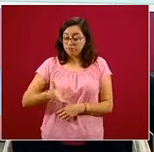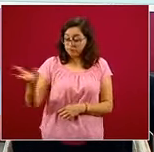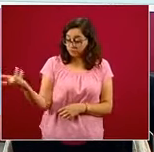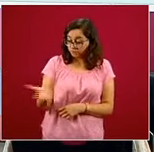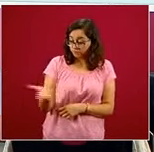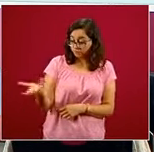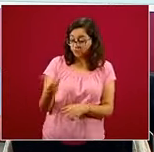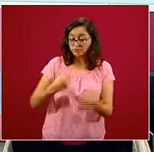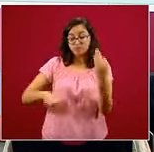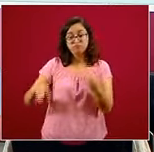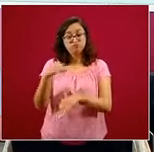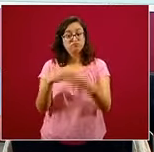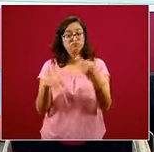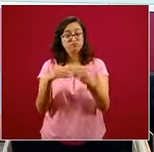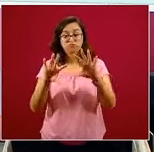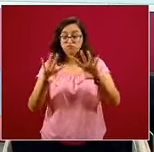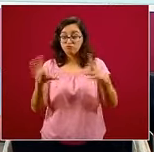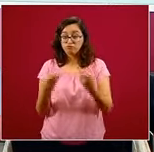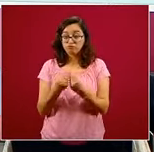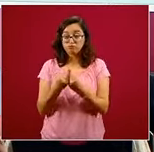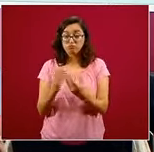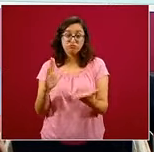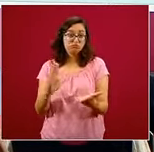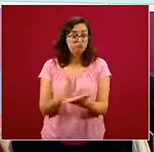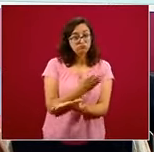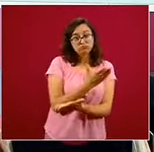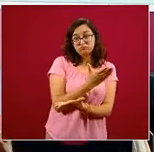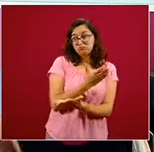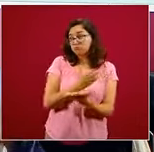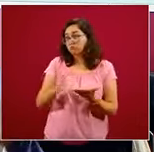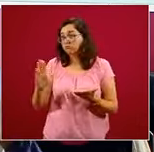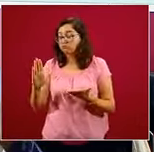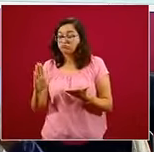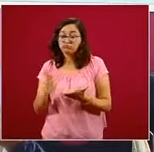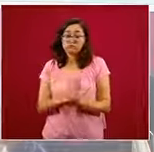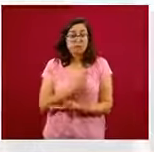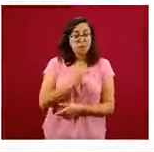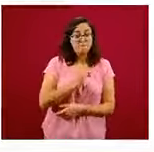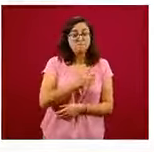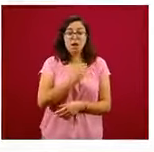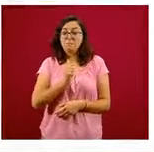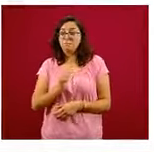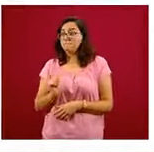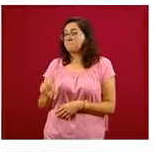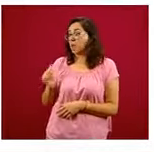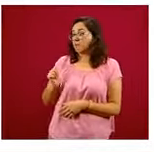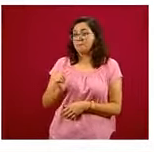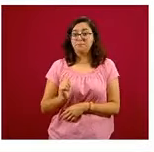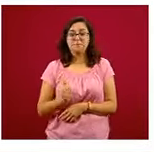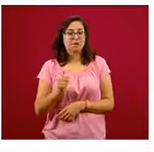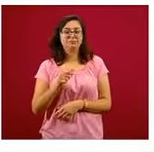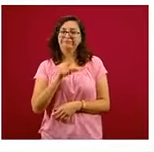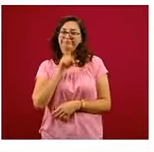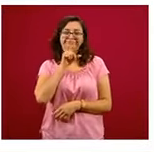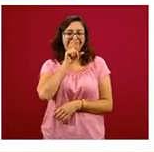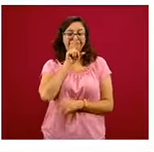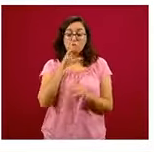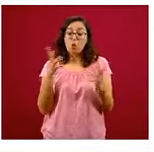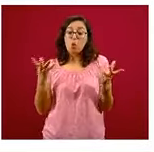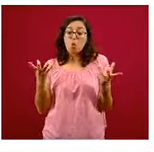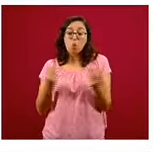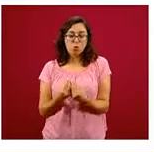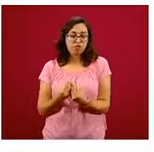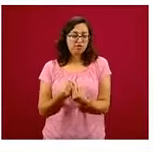acciones. Fíjense en esto, ninguna acción aislada por sí sola es suficiente para resolver el